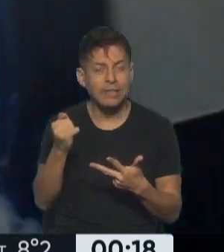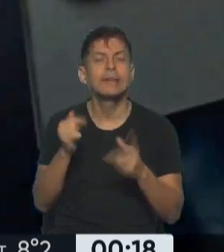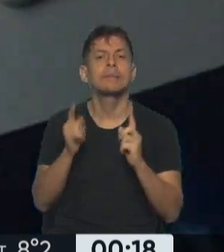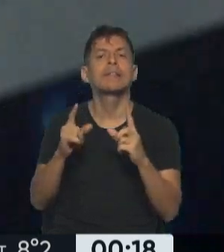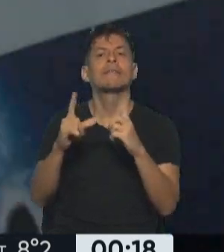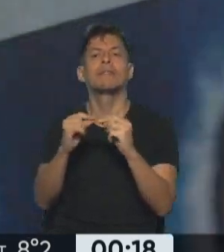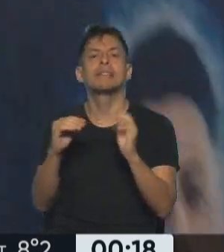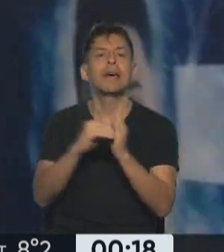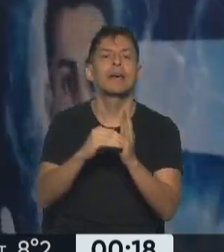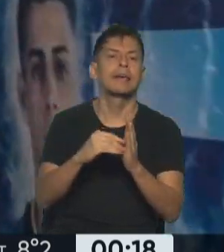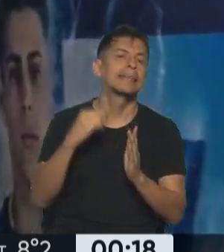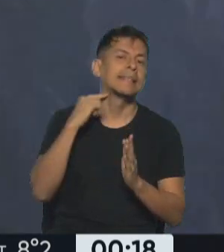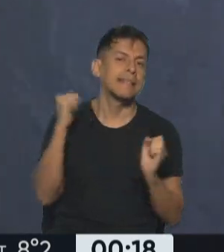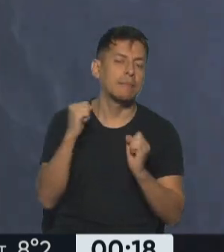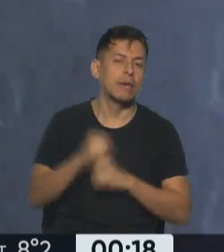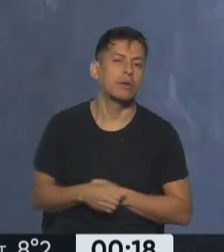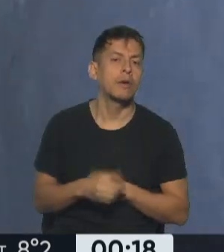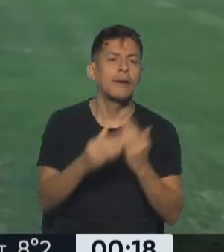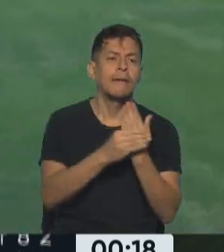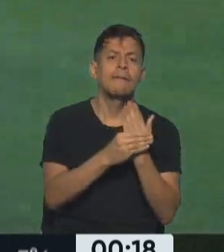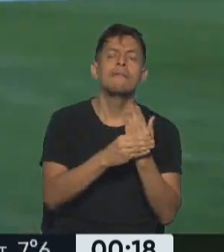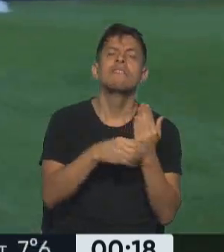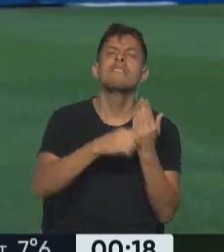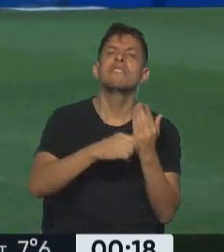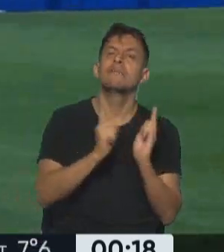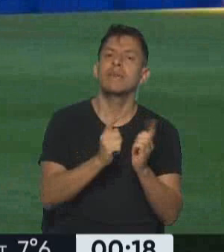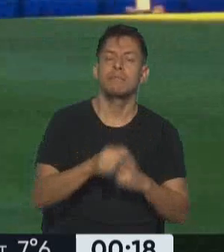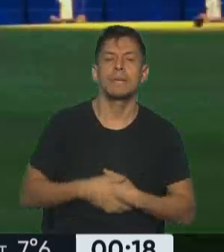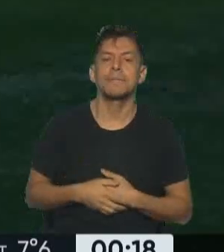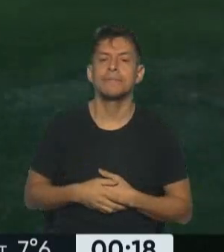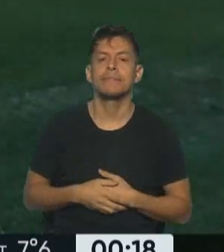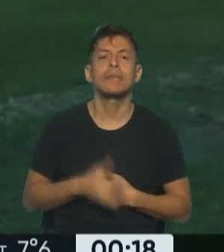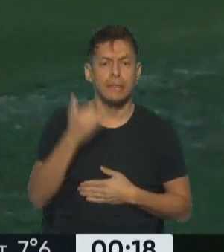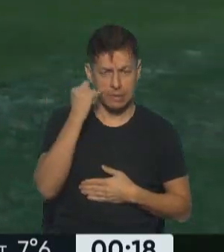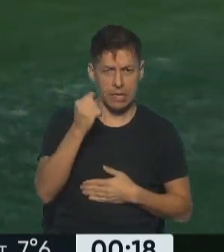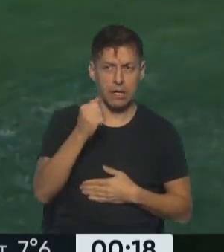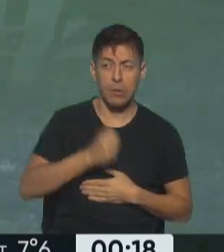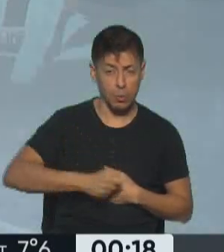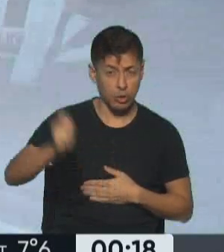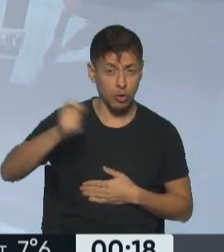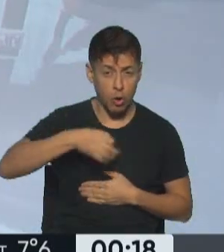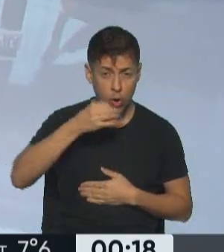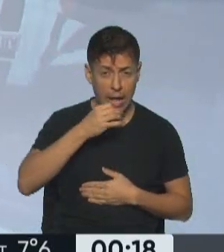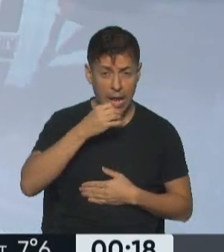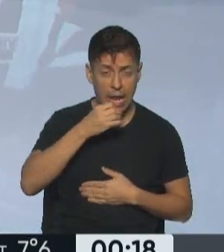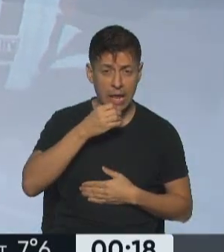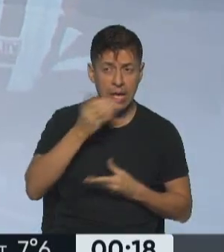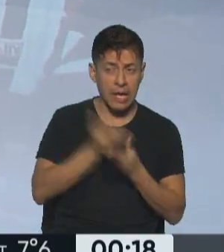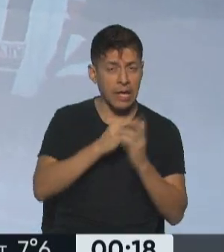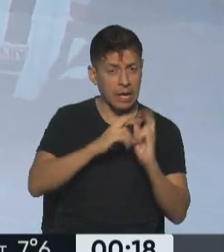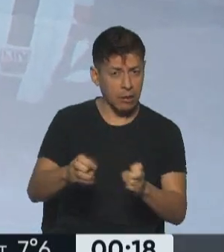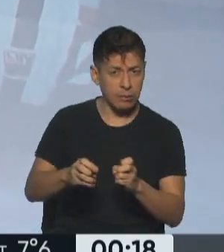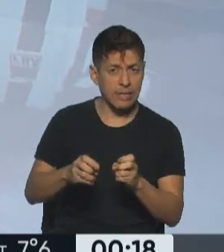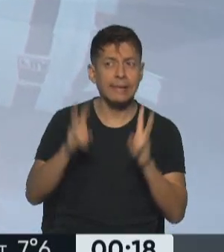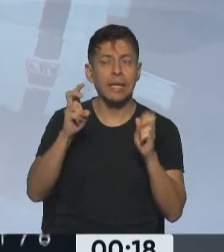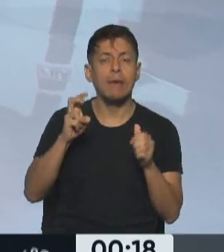13 de mayo con la misma fiscal, con Vanessa González, que ya elevó a juicio oral, además, la primera causa por violencia de género. decir, que